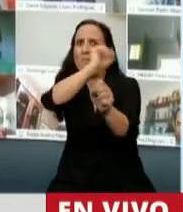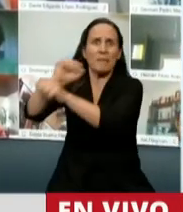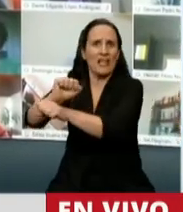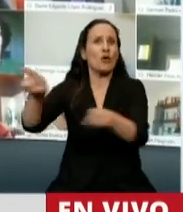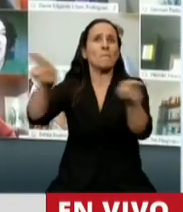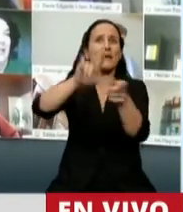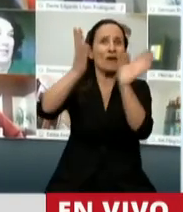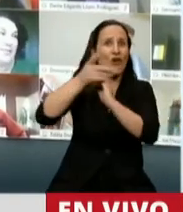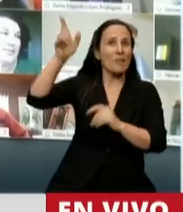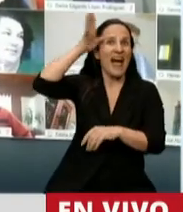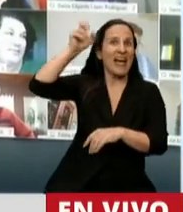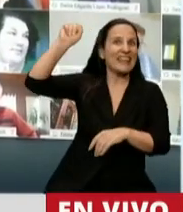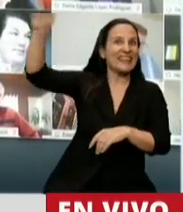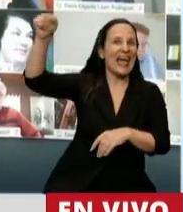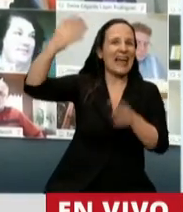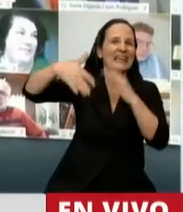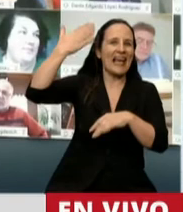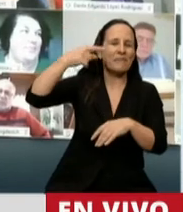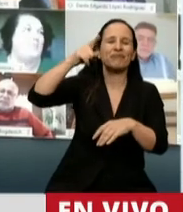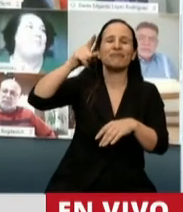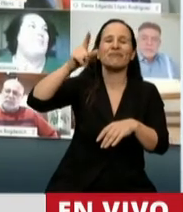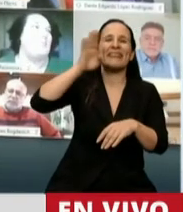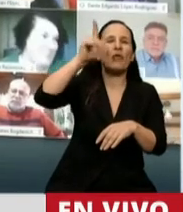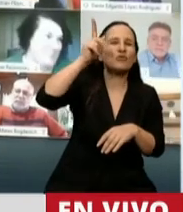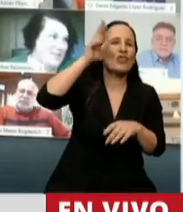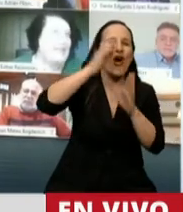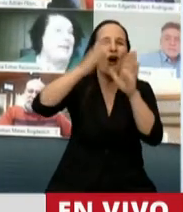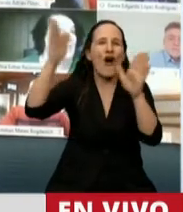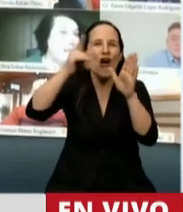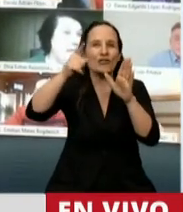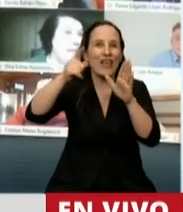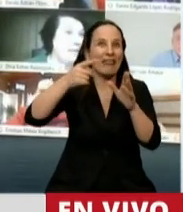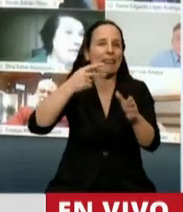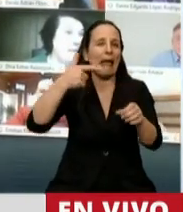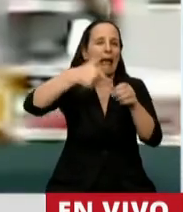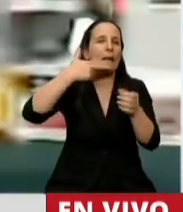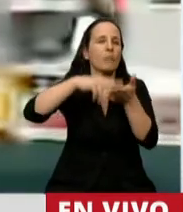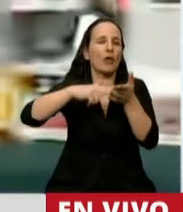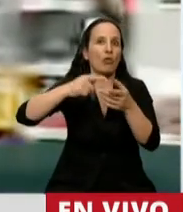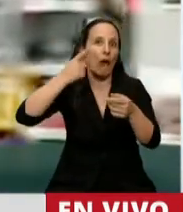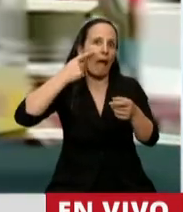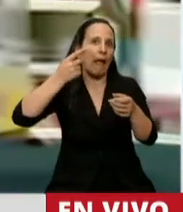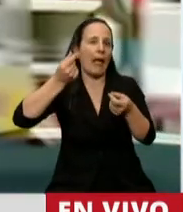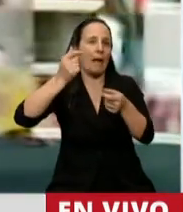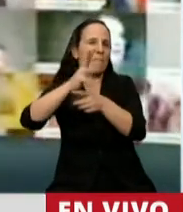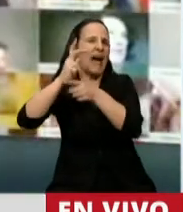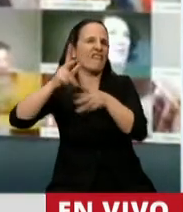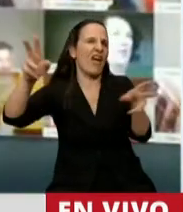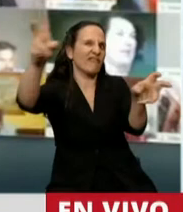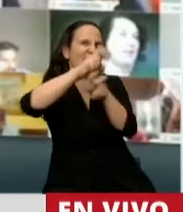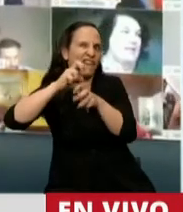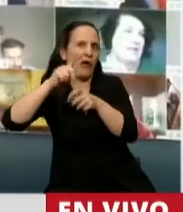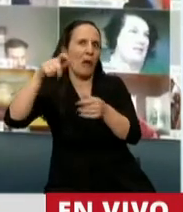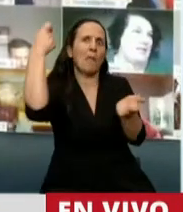en Estados Unidos en la década del 80 se quedó con el impuesto a los combustibles y no lo pagó, se quedó con los